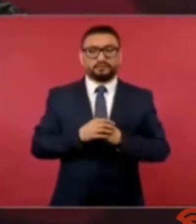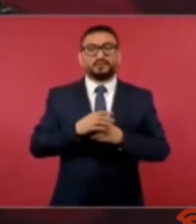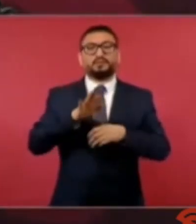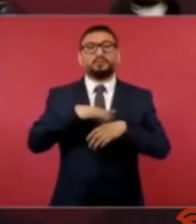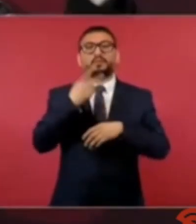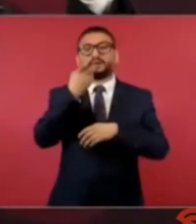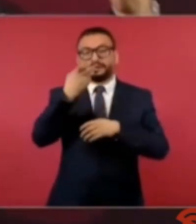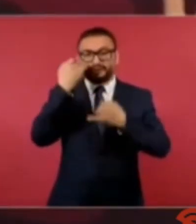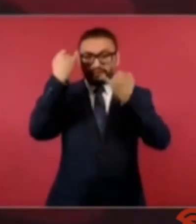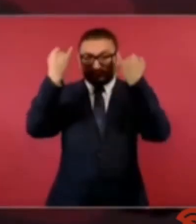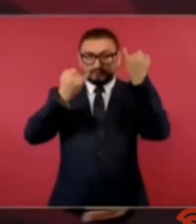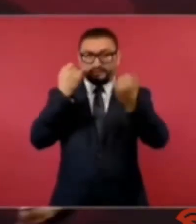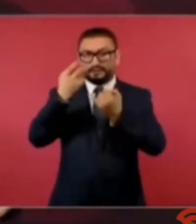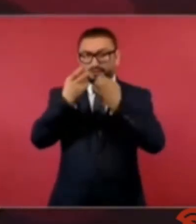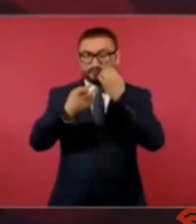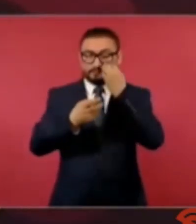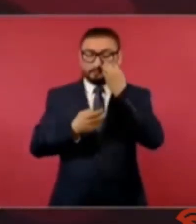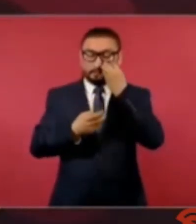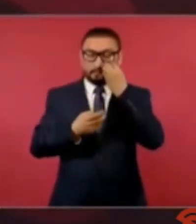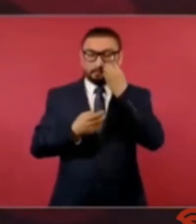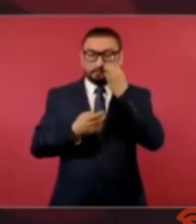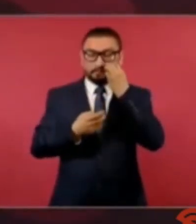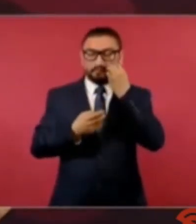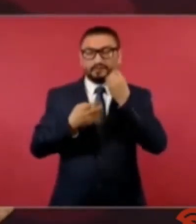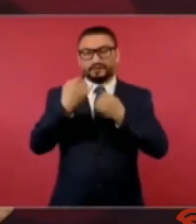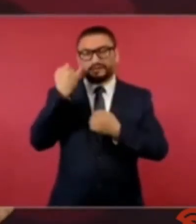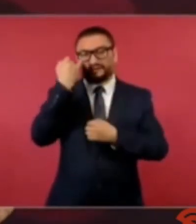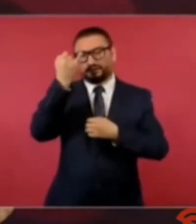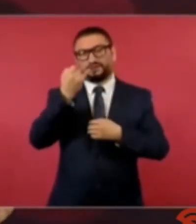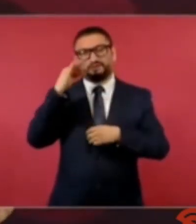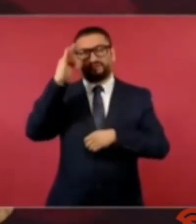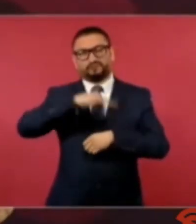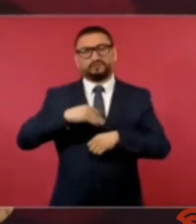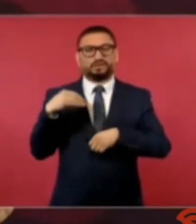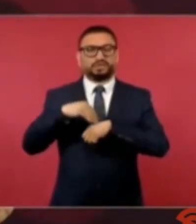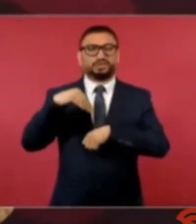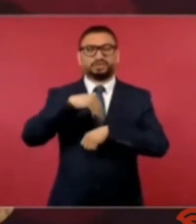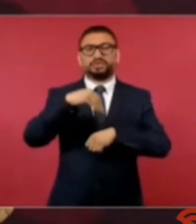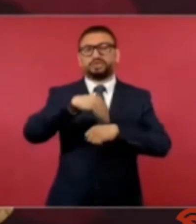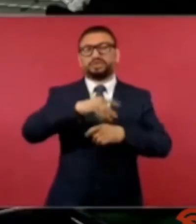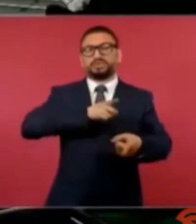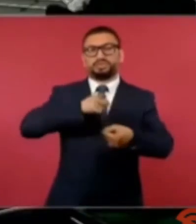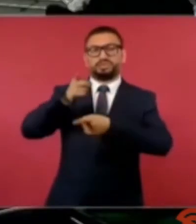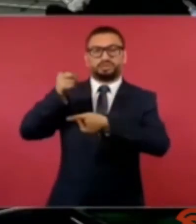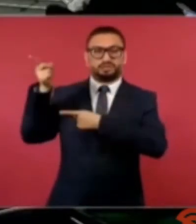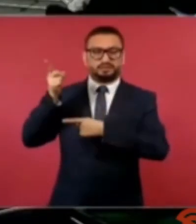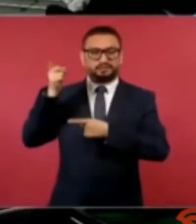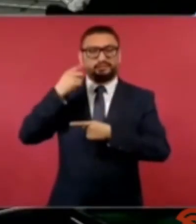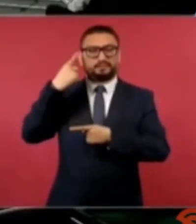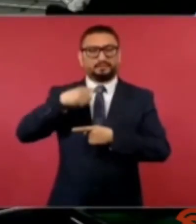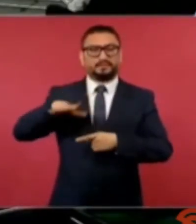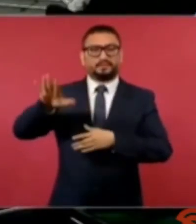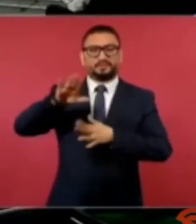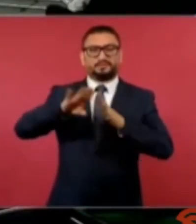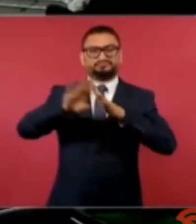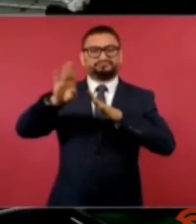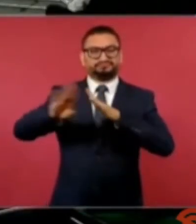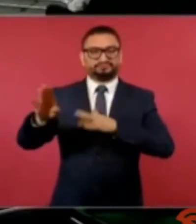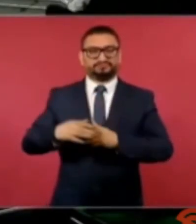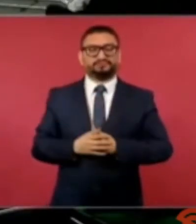es el discurso falsario ofensivo hacia la migración